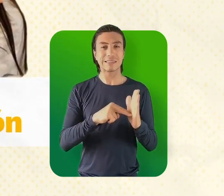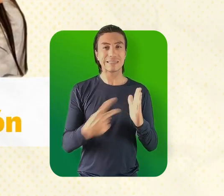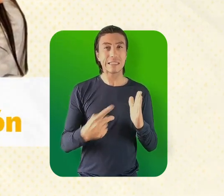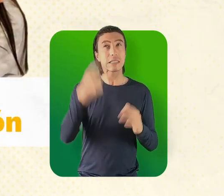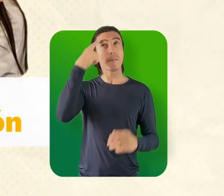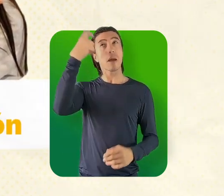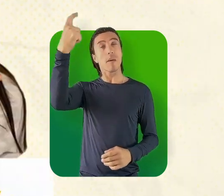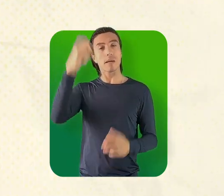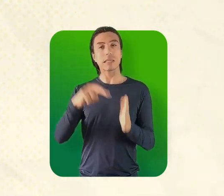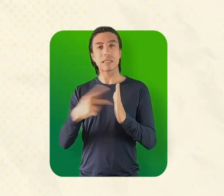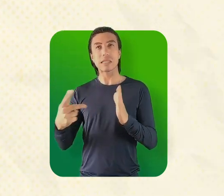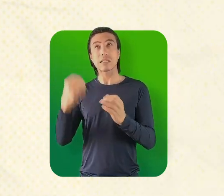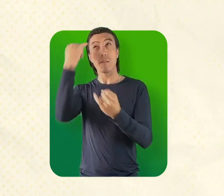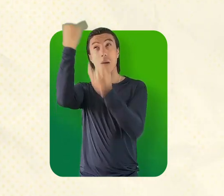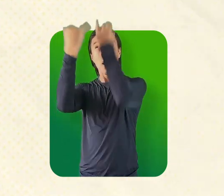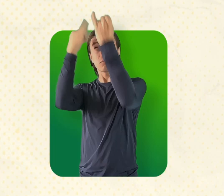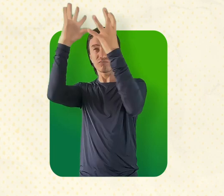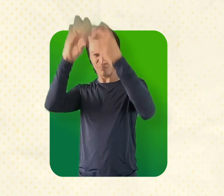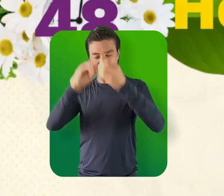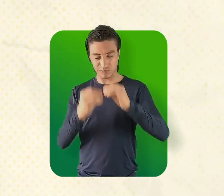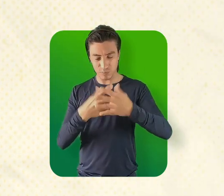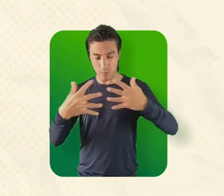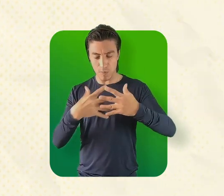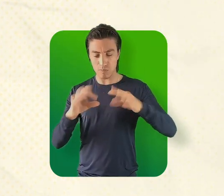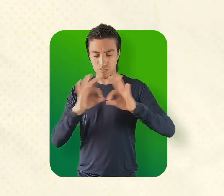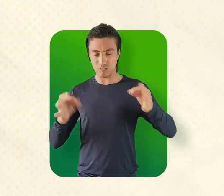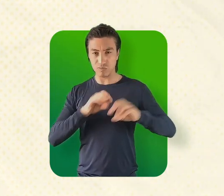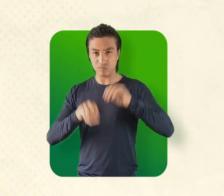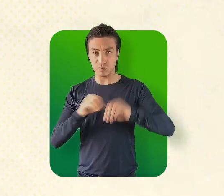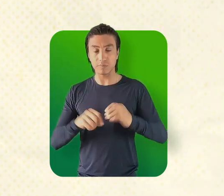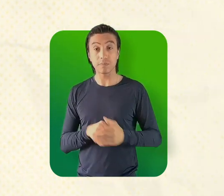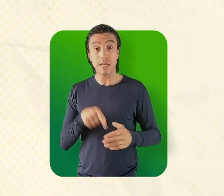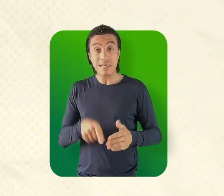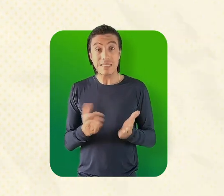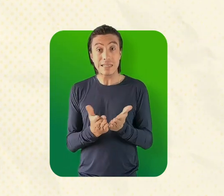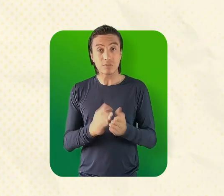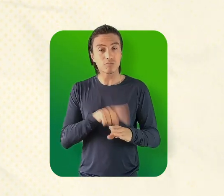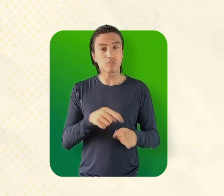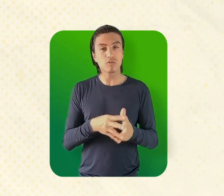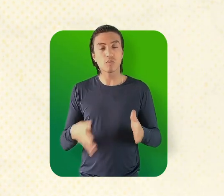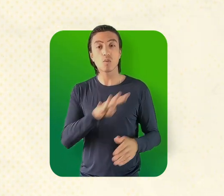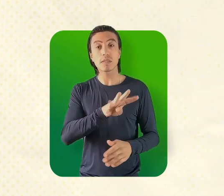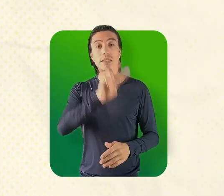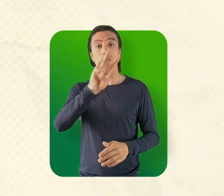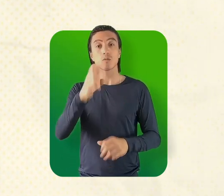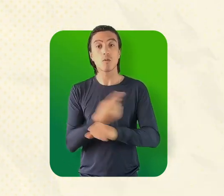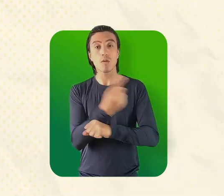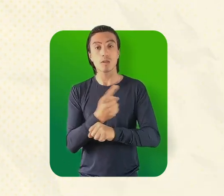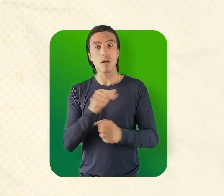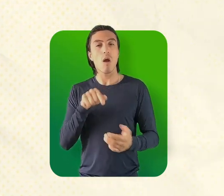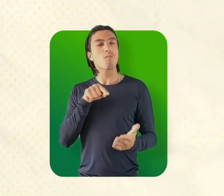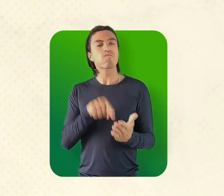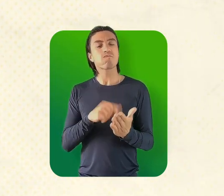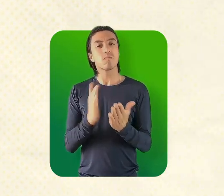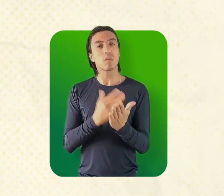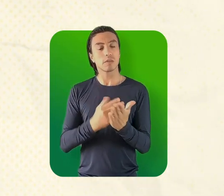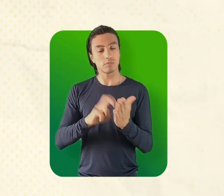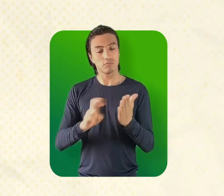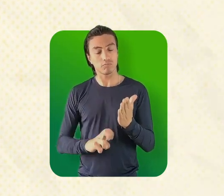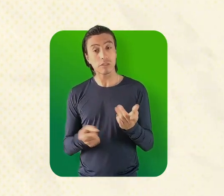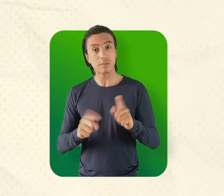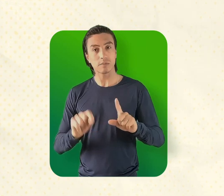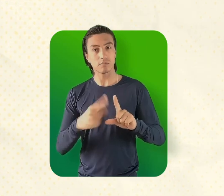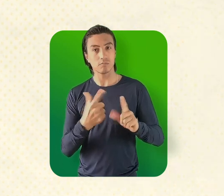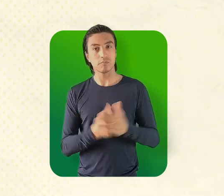formulación. Este curso de 48 horas incluye una cartilla impresa y digital, recursos radiales y una aplicación